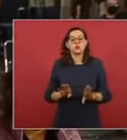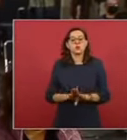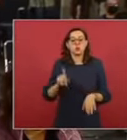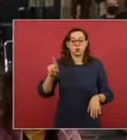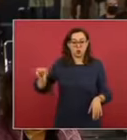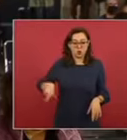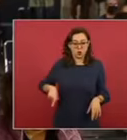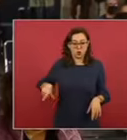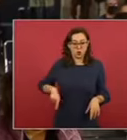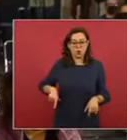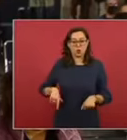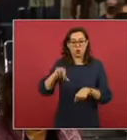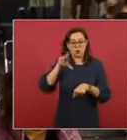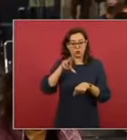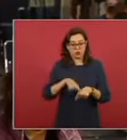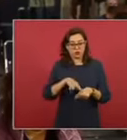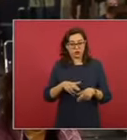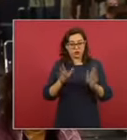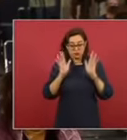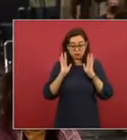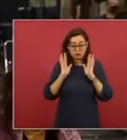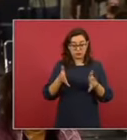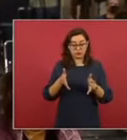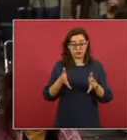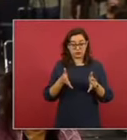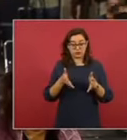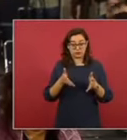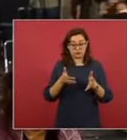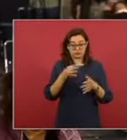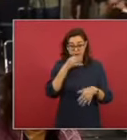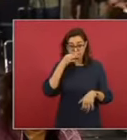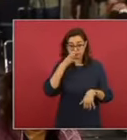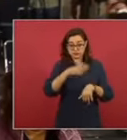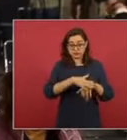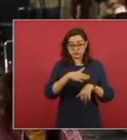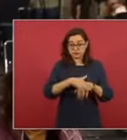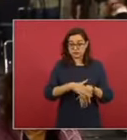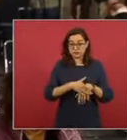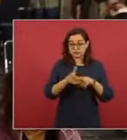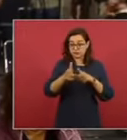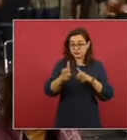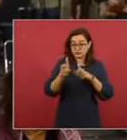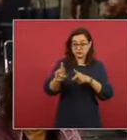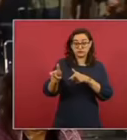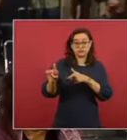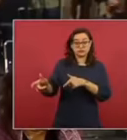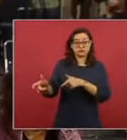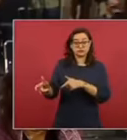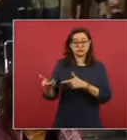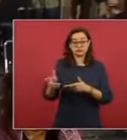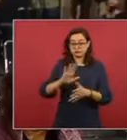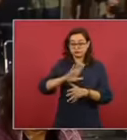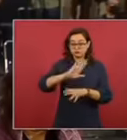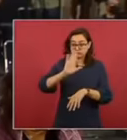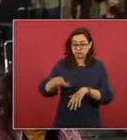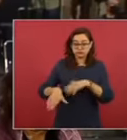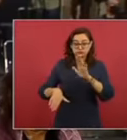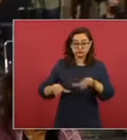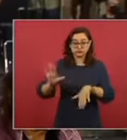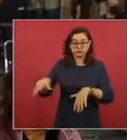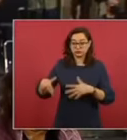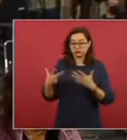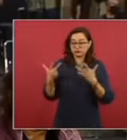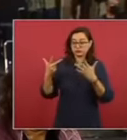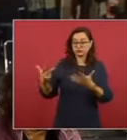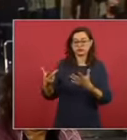de quienes detonaron las armas contra estas ocho personas, si se sabe la alteración de la escena del